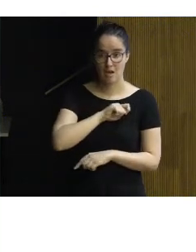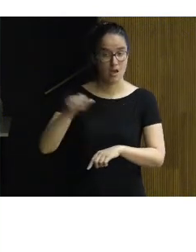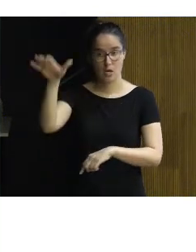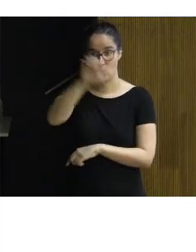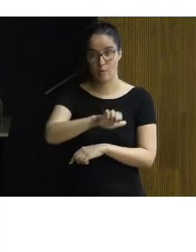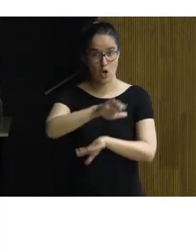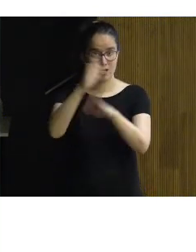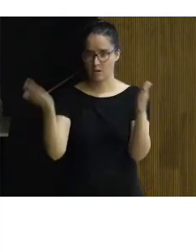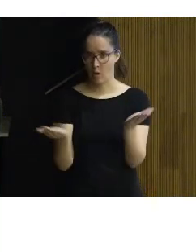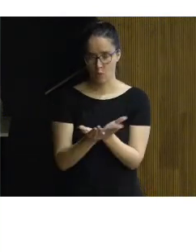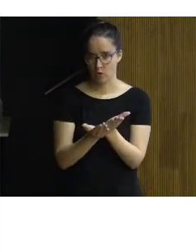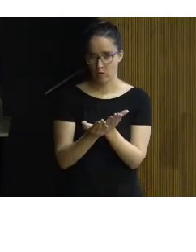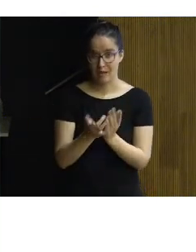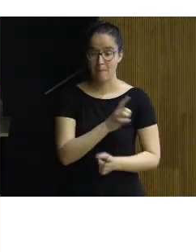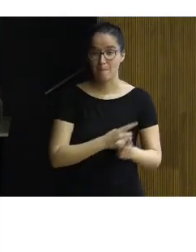europeo como internacional.